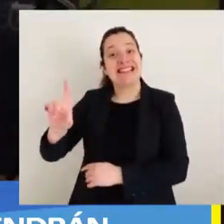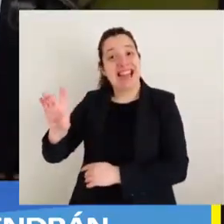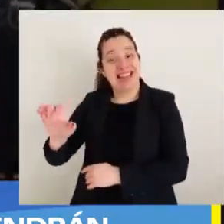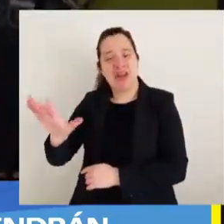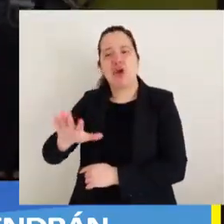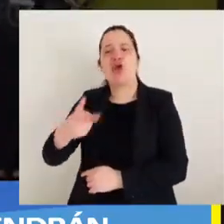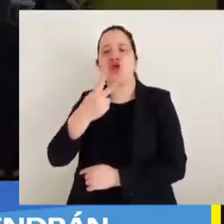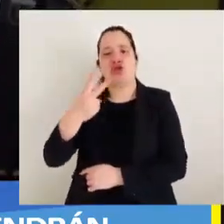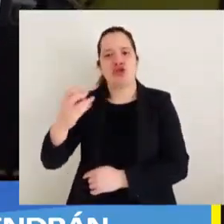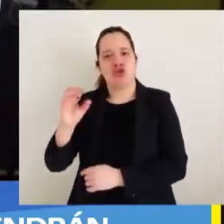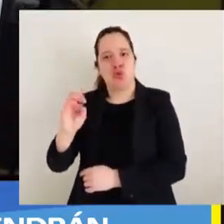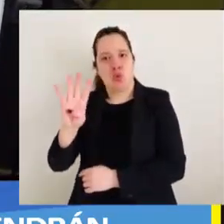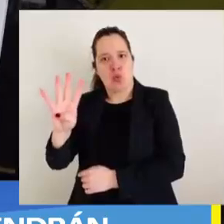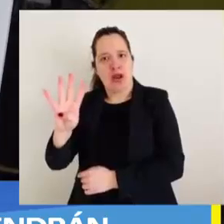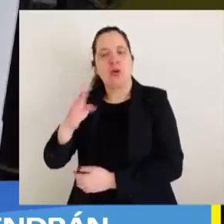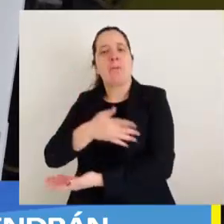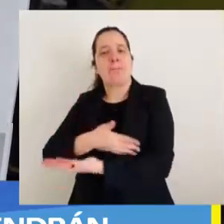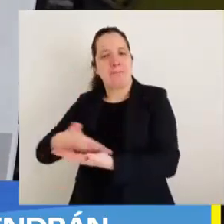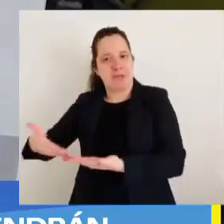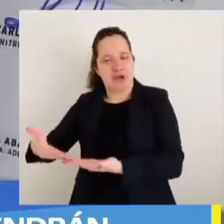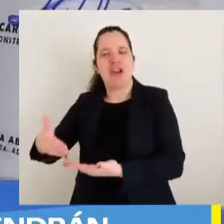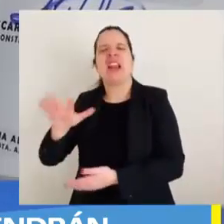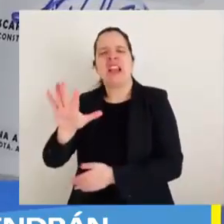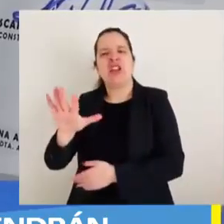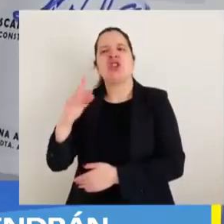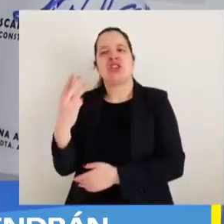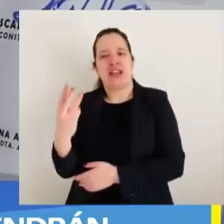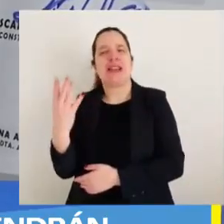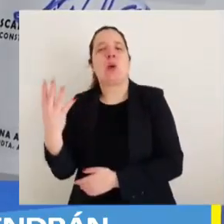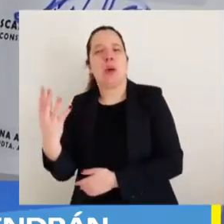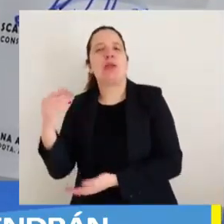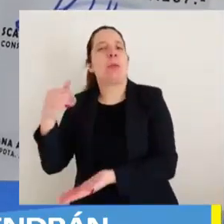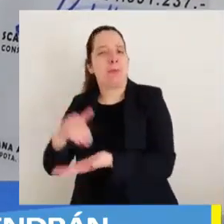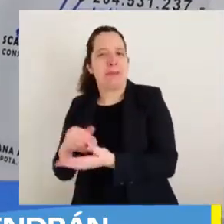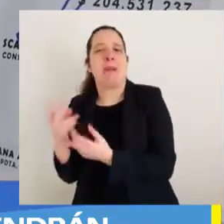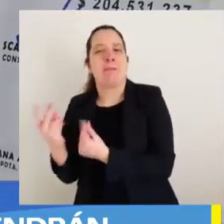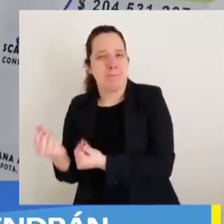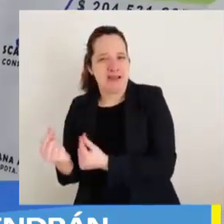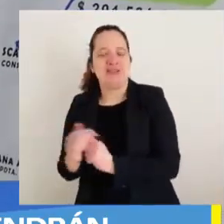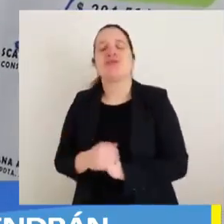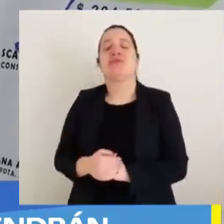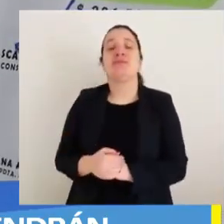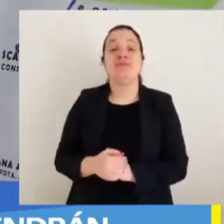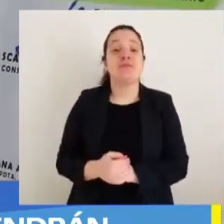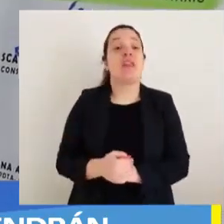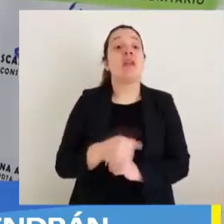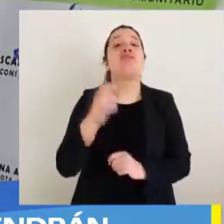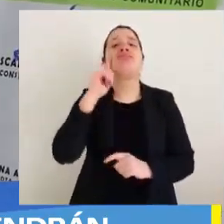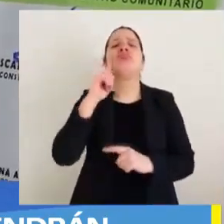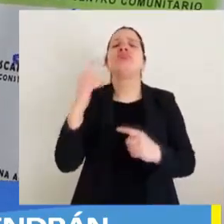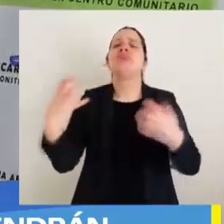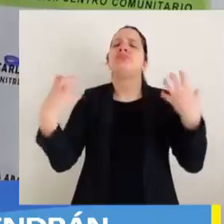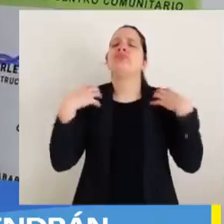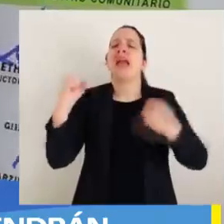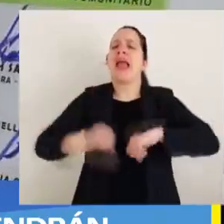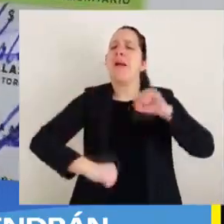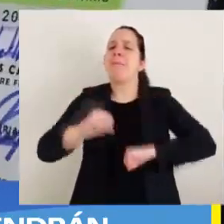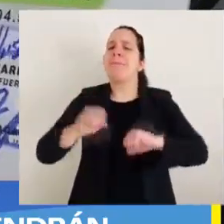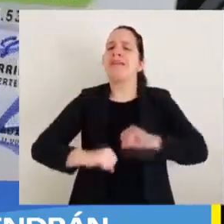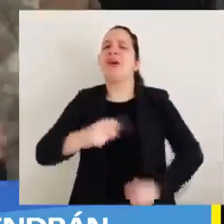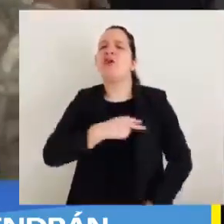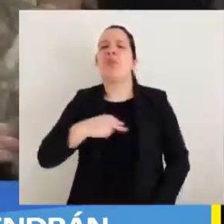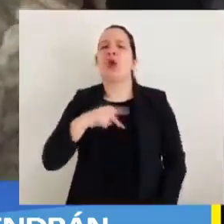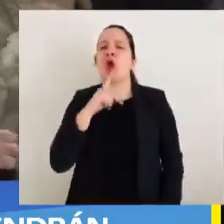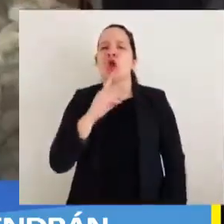204.531.237 pesos. Ambas serán ejecutadas por la empresa Torrefuerte.